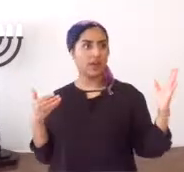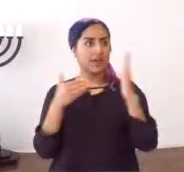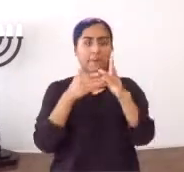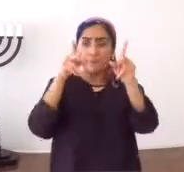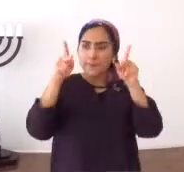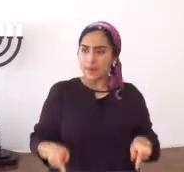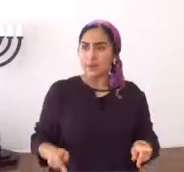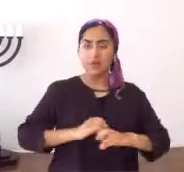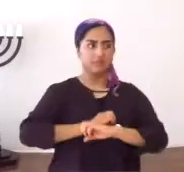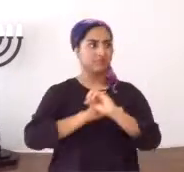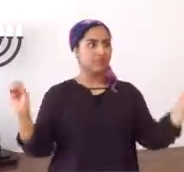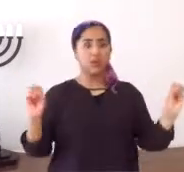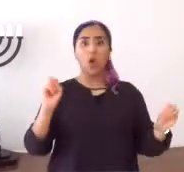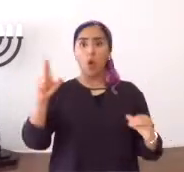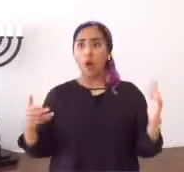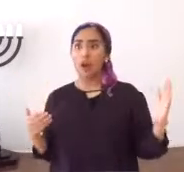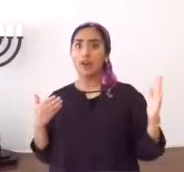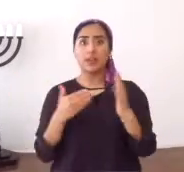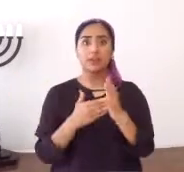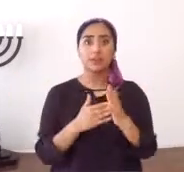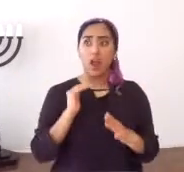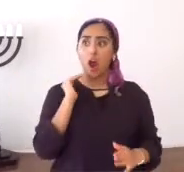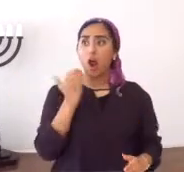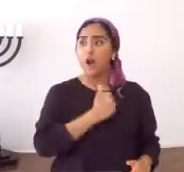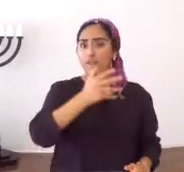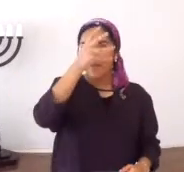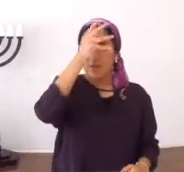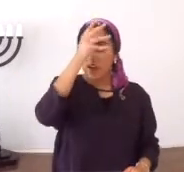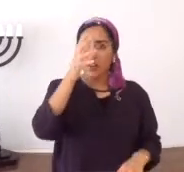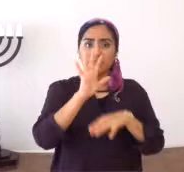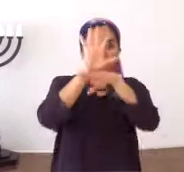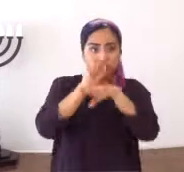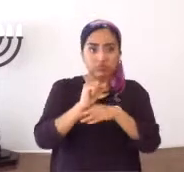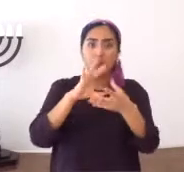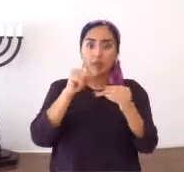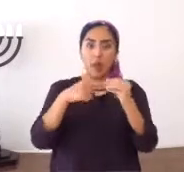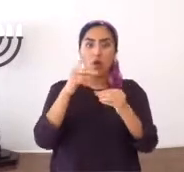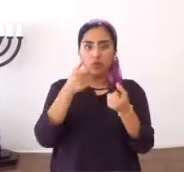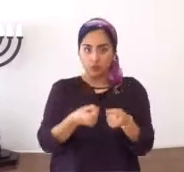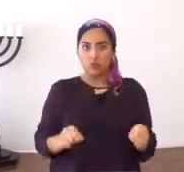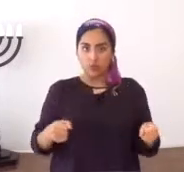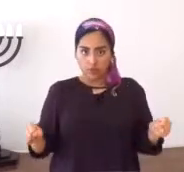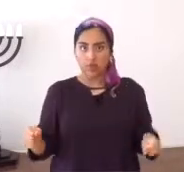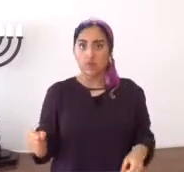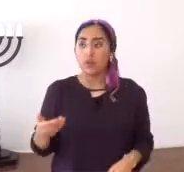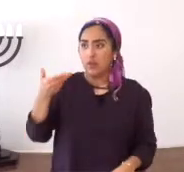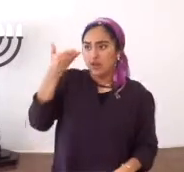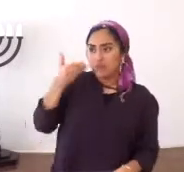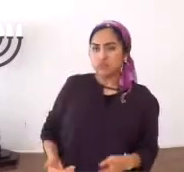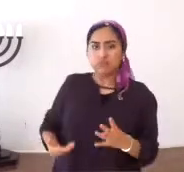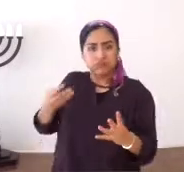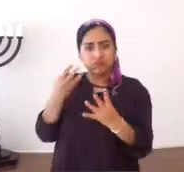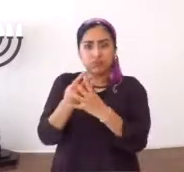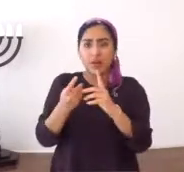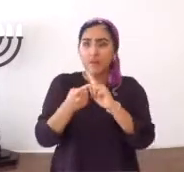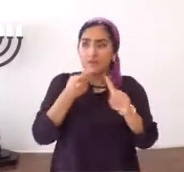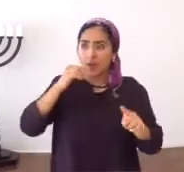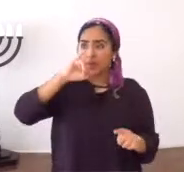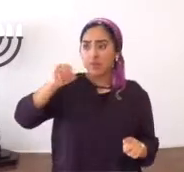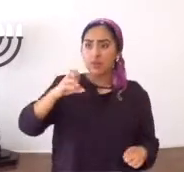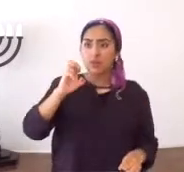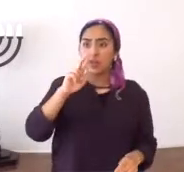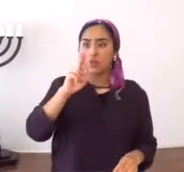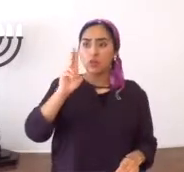ajim, no habiendo hecho nada, contra el pueblo, ni contra las costumbres, de nuestros padres, está hablando de la Torah, he sido